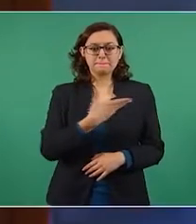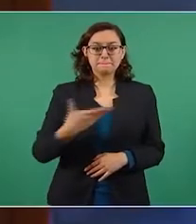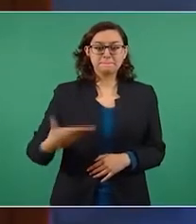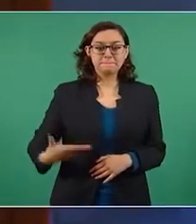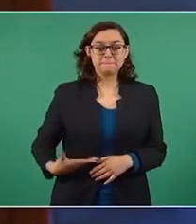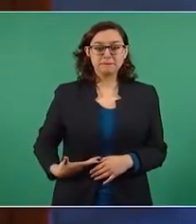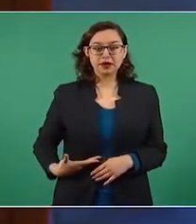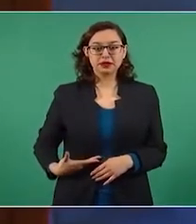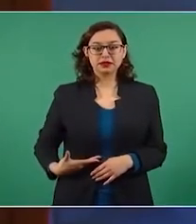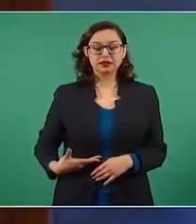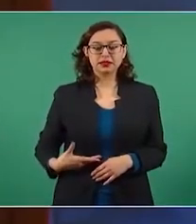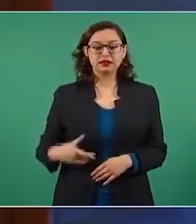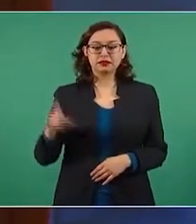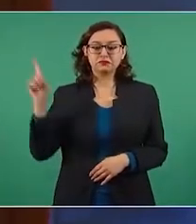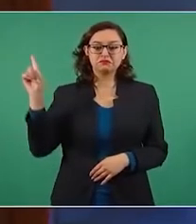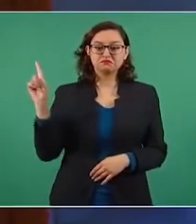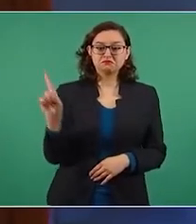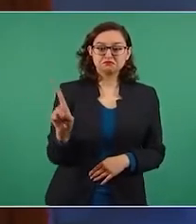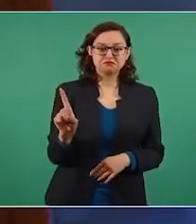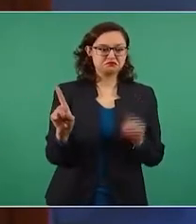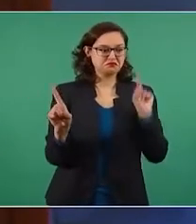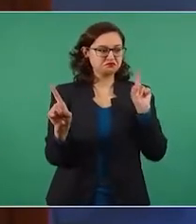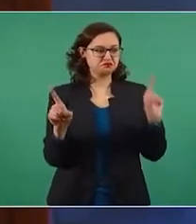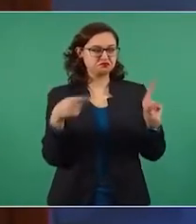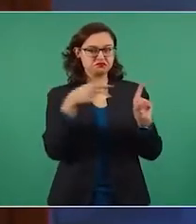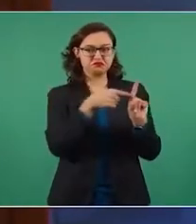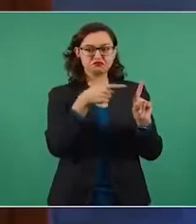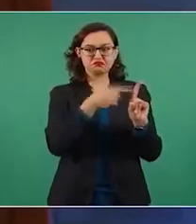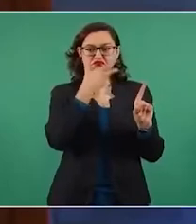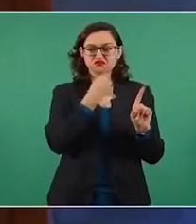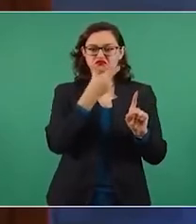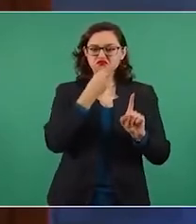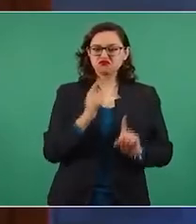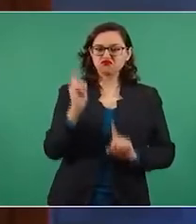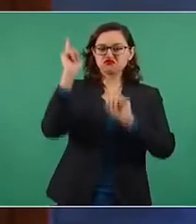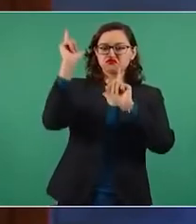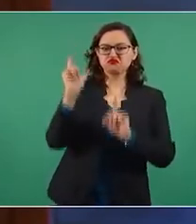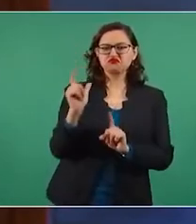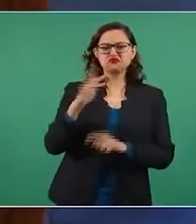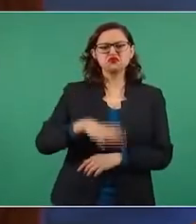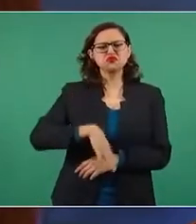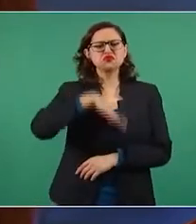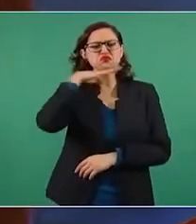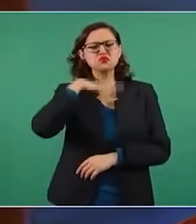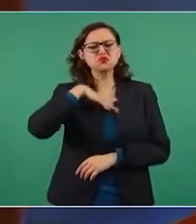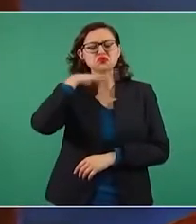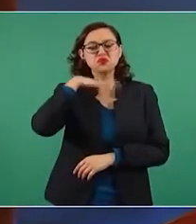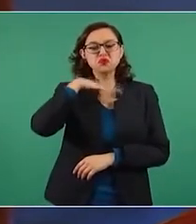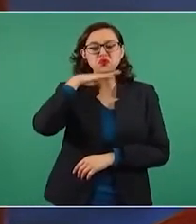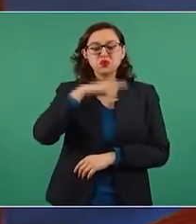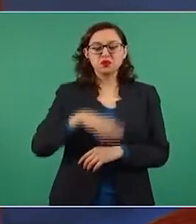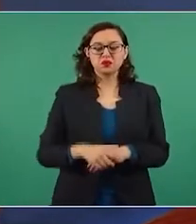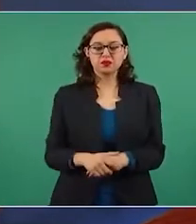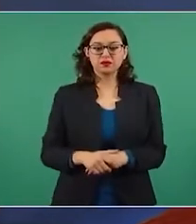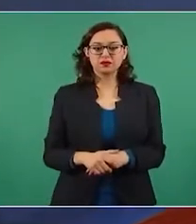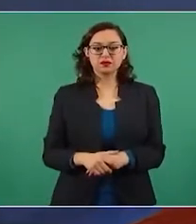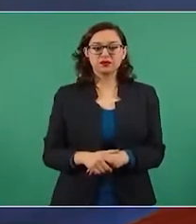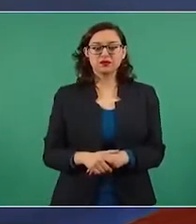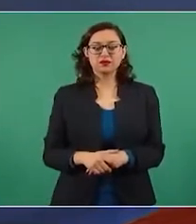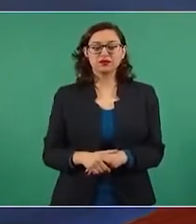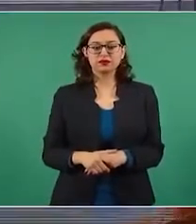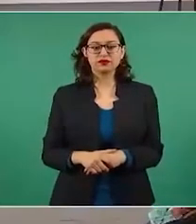si nada. A esta la titulamos, la rapidez de una noticia falsa sobre la aclaración o desmentido.